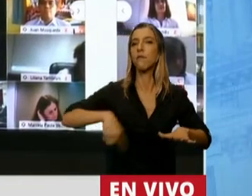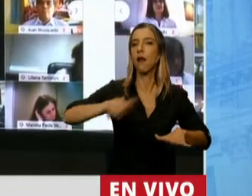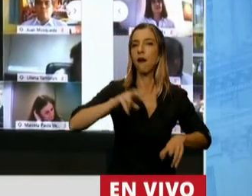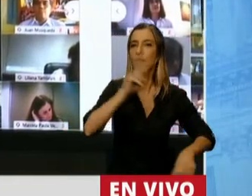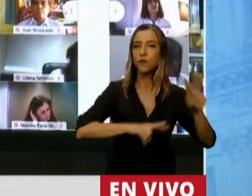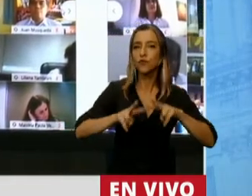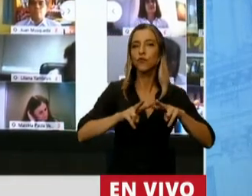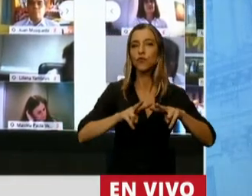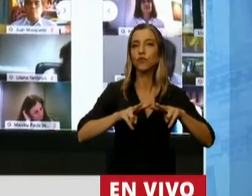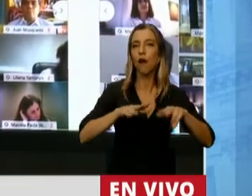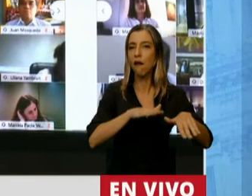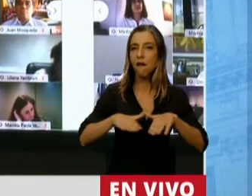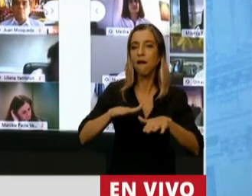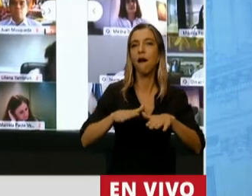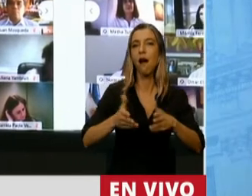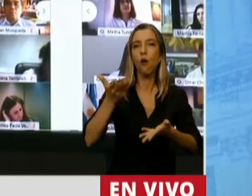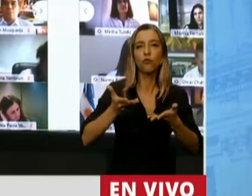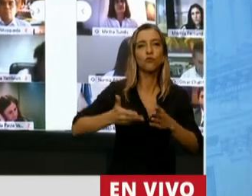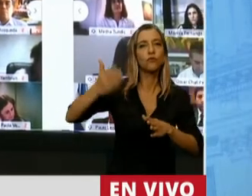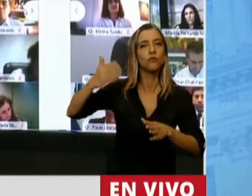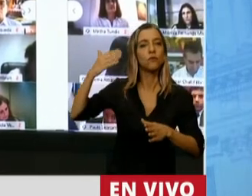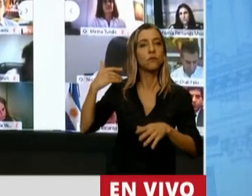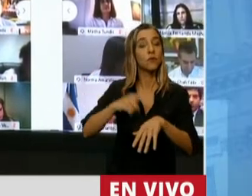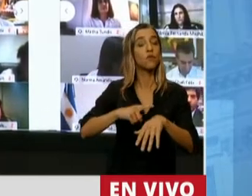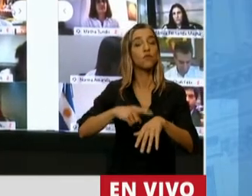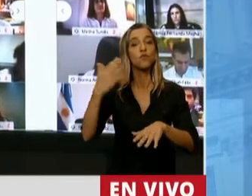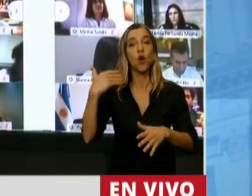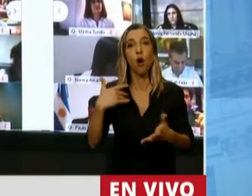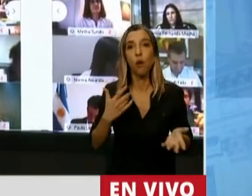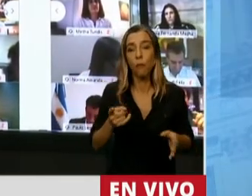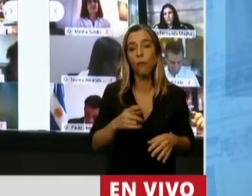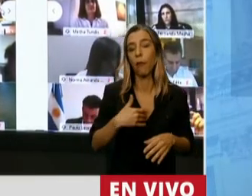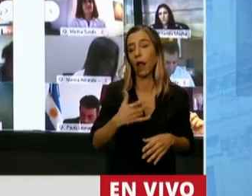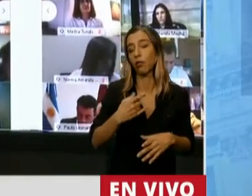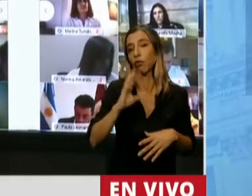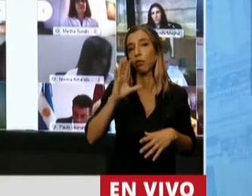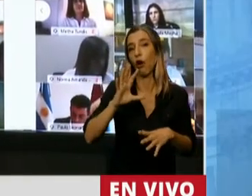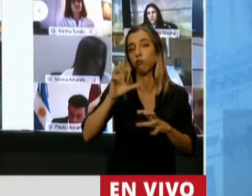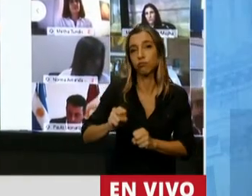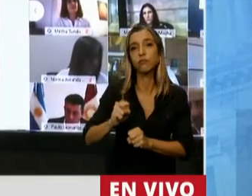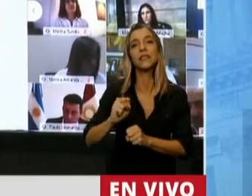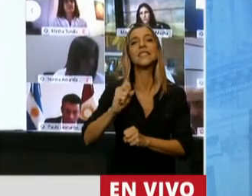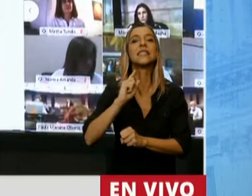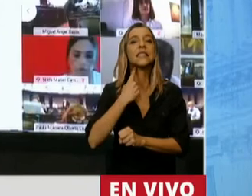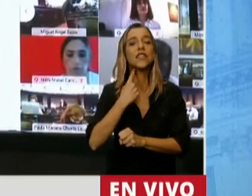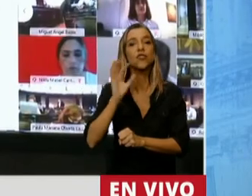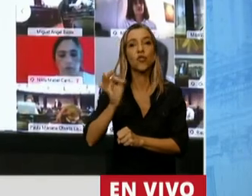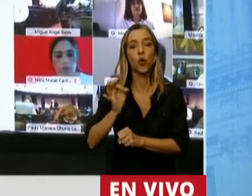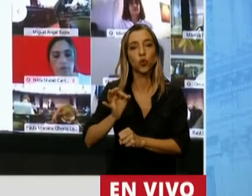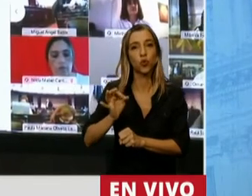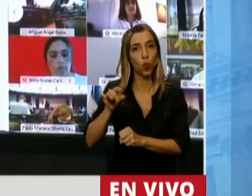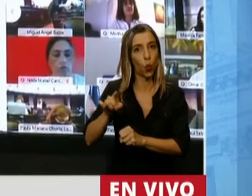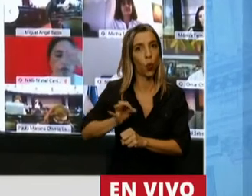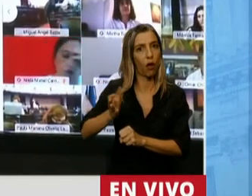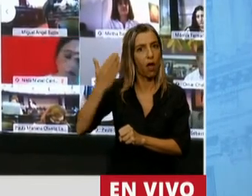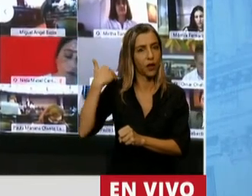ese conductor que empezaba a asomar fue detenido el 13 de octubre de ese año. Fue llevado